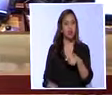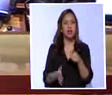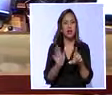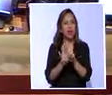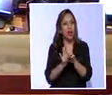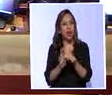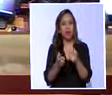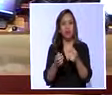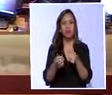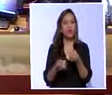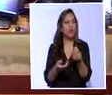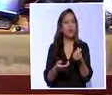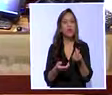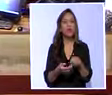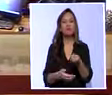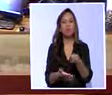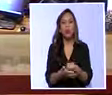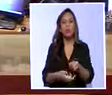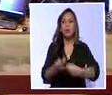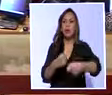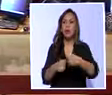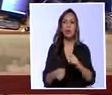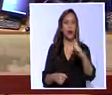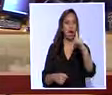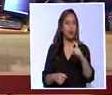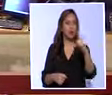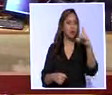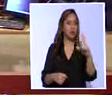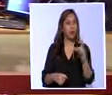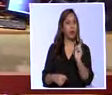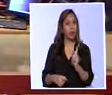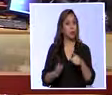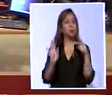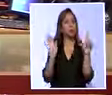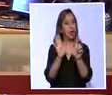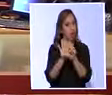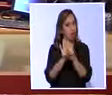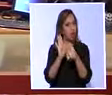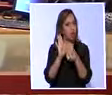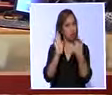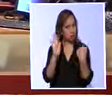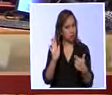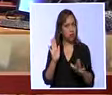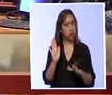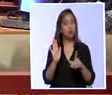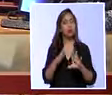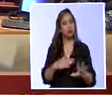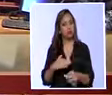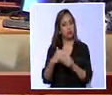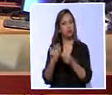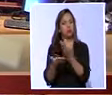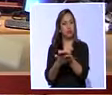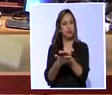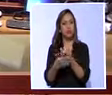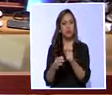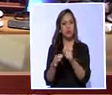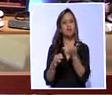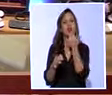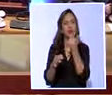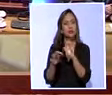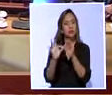especulación sobre el valor de las tierras y fijación de tributos, ya se acogió e incorporó la propuesta de corrección